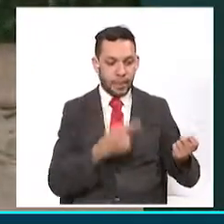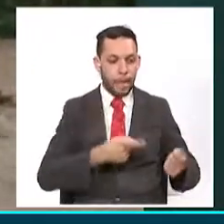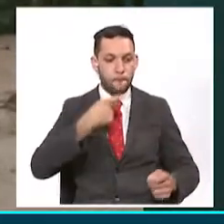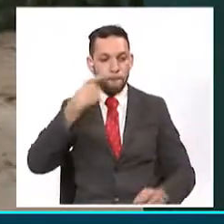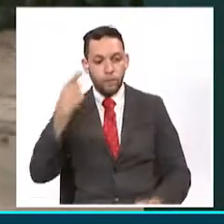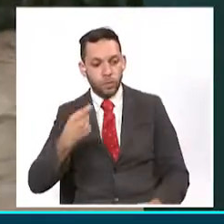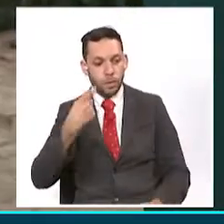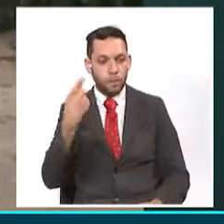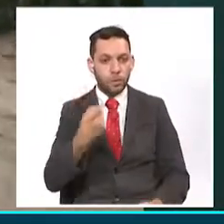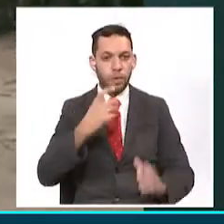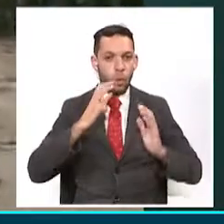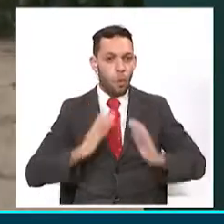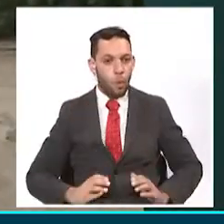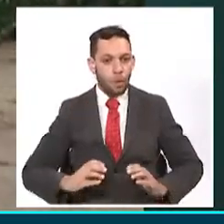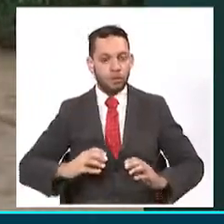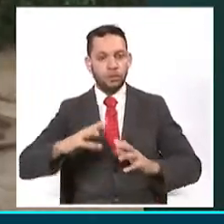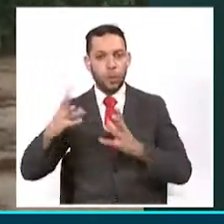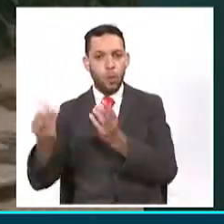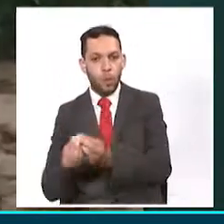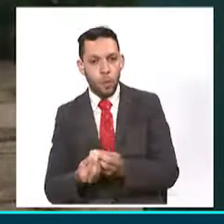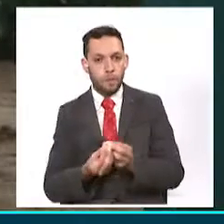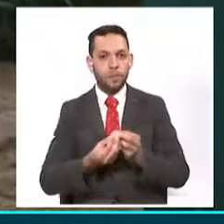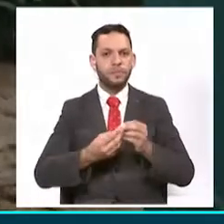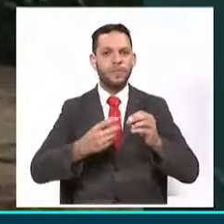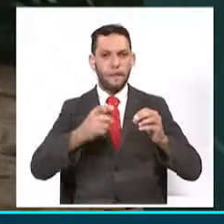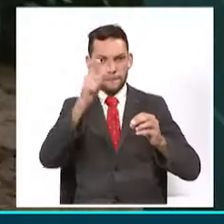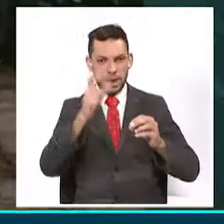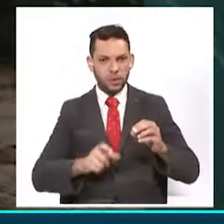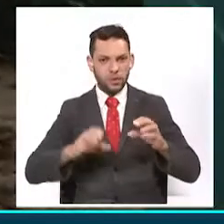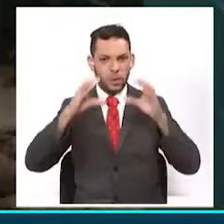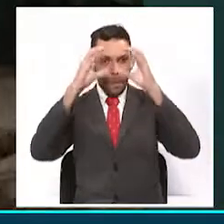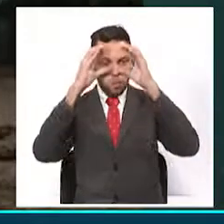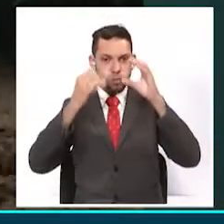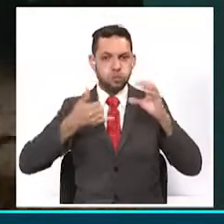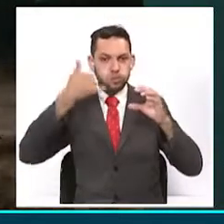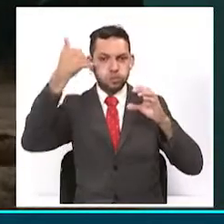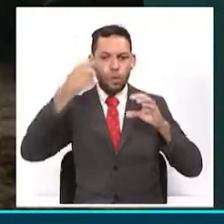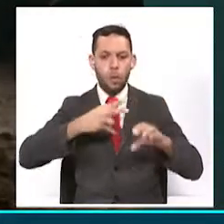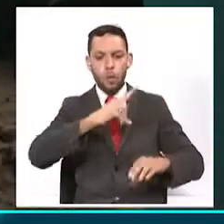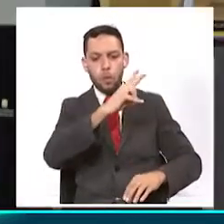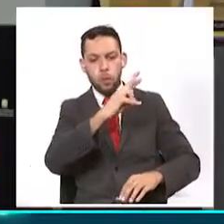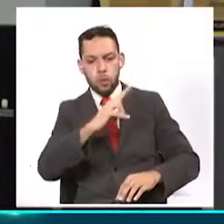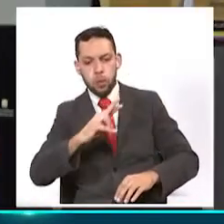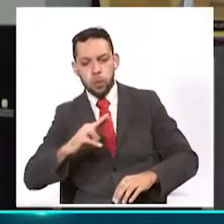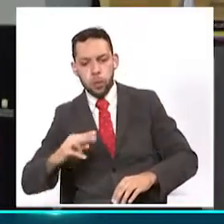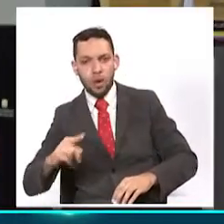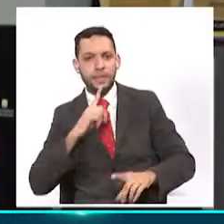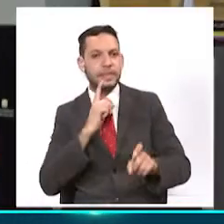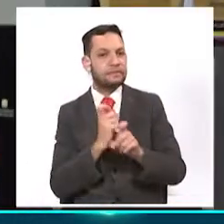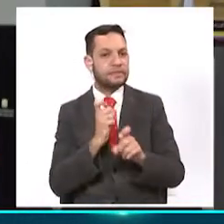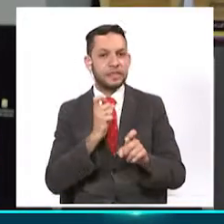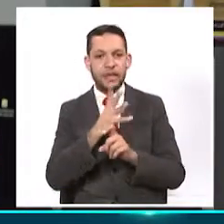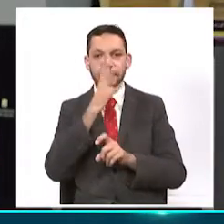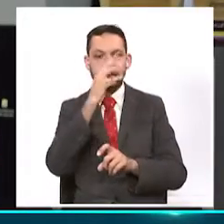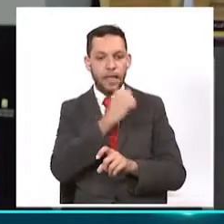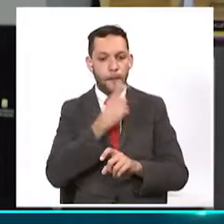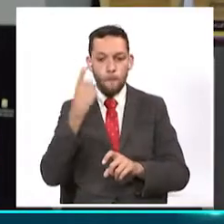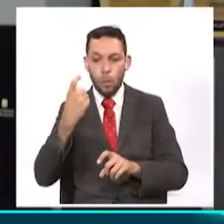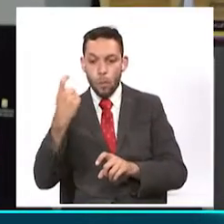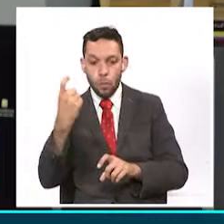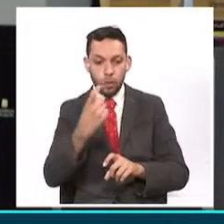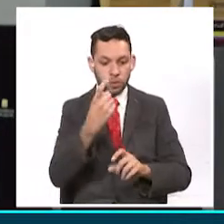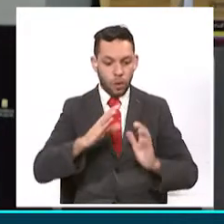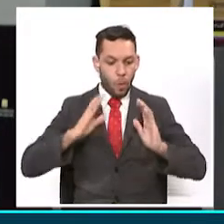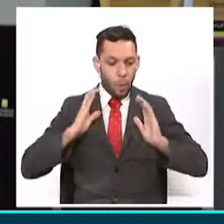búsqueda. Se trajeron buzos de la sesional de Caldas, pero fue infructuosa la búsqueda. Sin